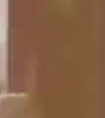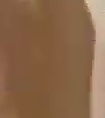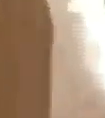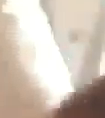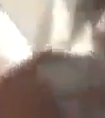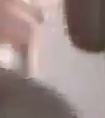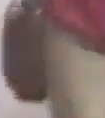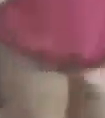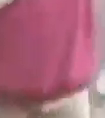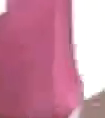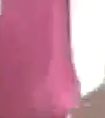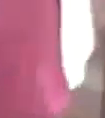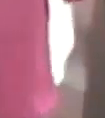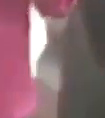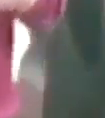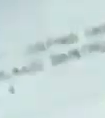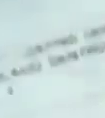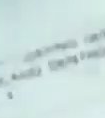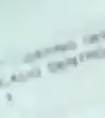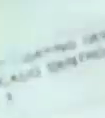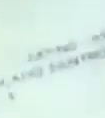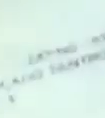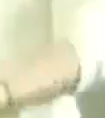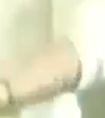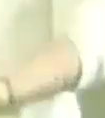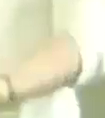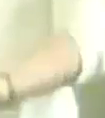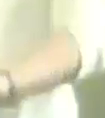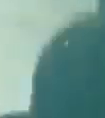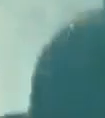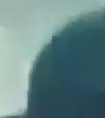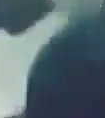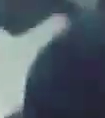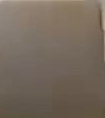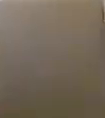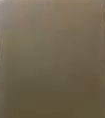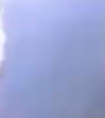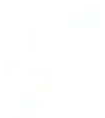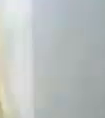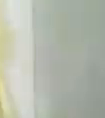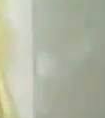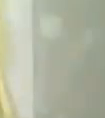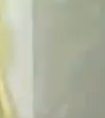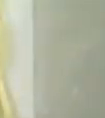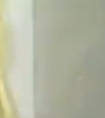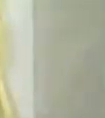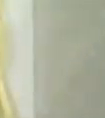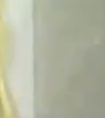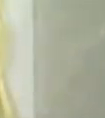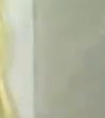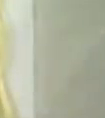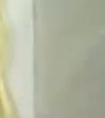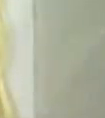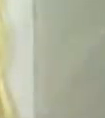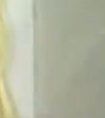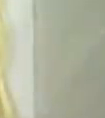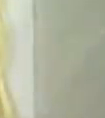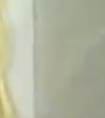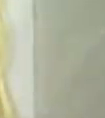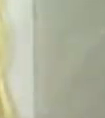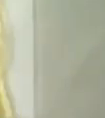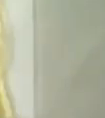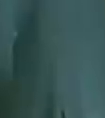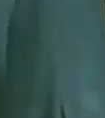qué manera, el apoyo de todo un pueblo. El pueblo venezolano está demostrándole al mundo